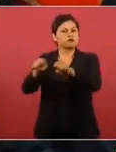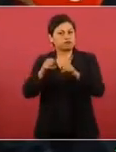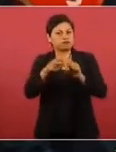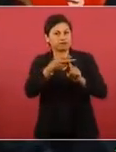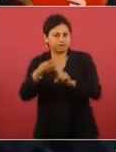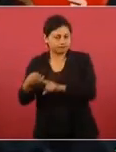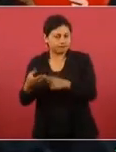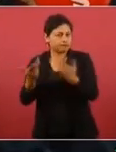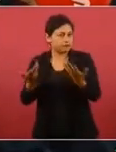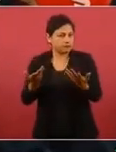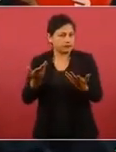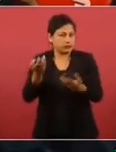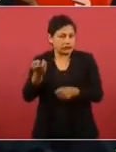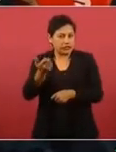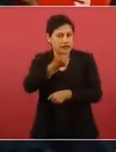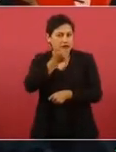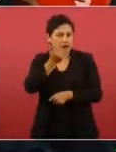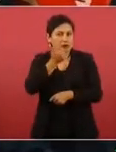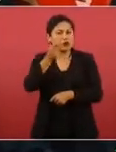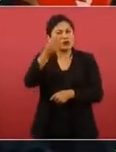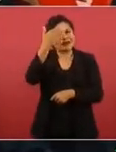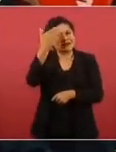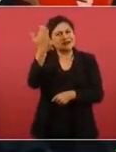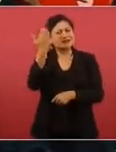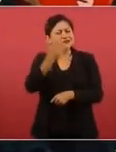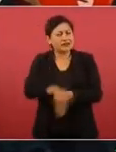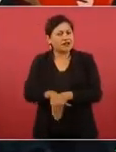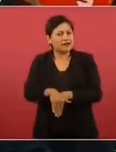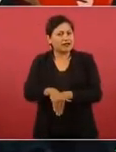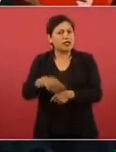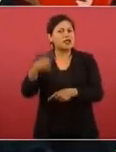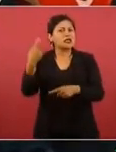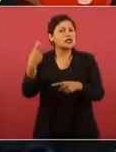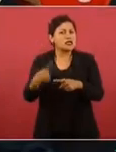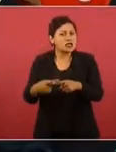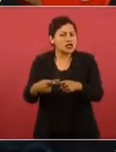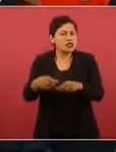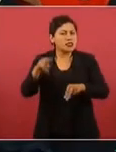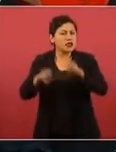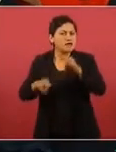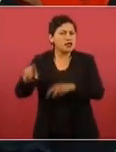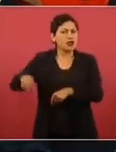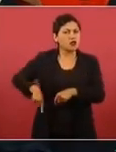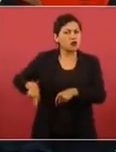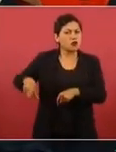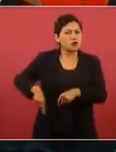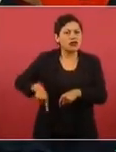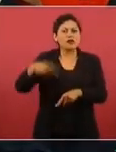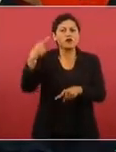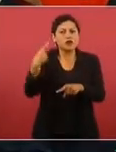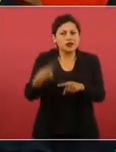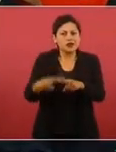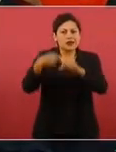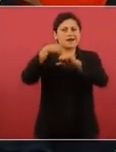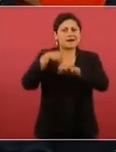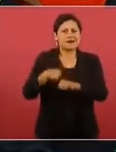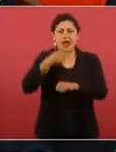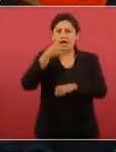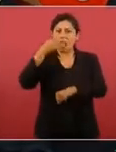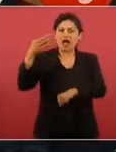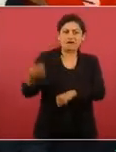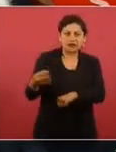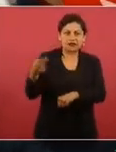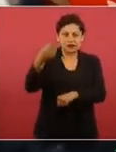consiste la prueba pericial con la que se determina que a esa hora se giró esta